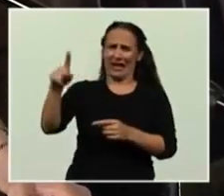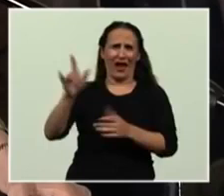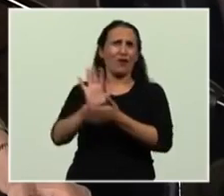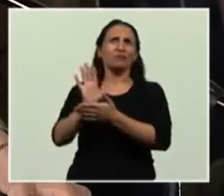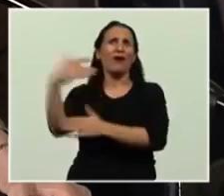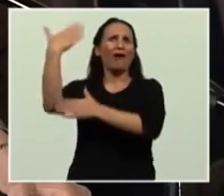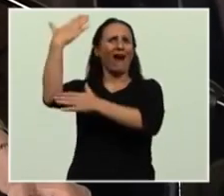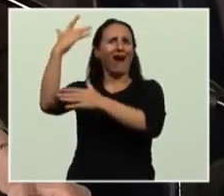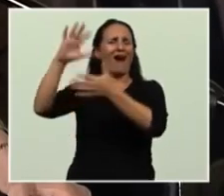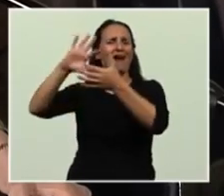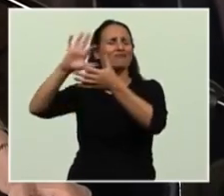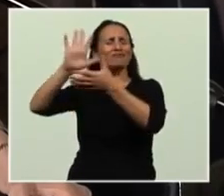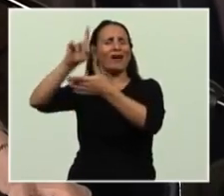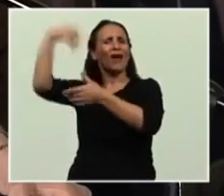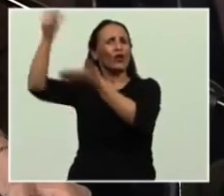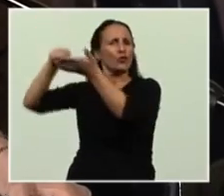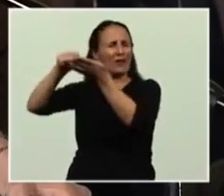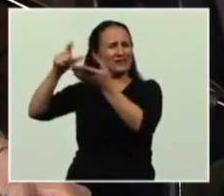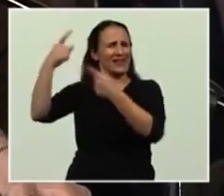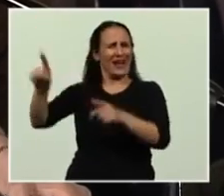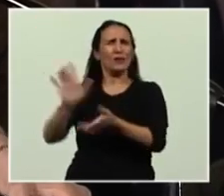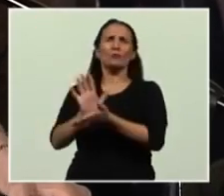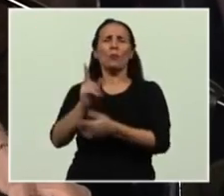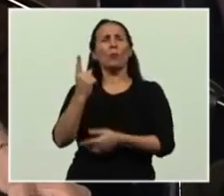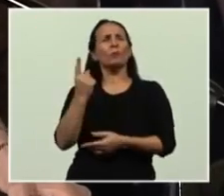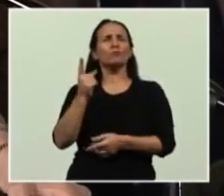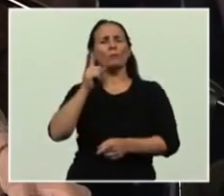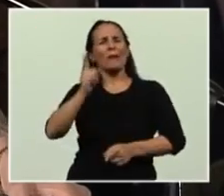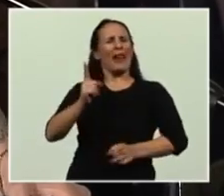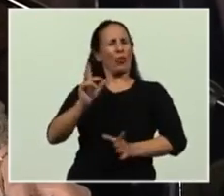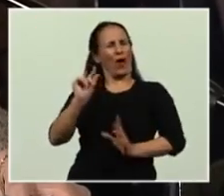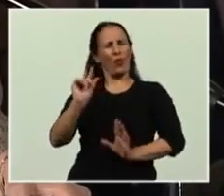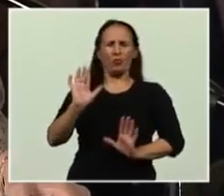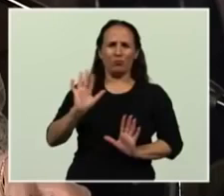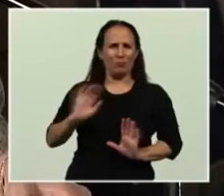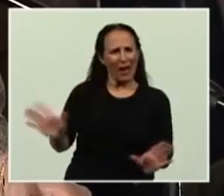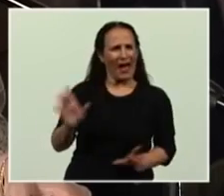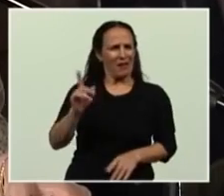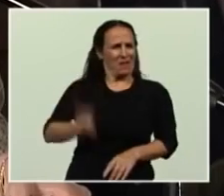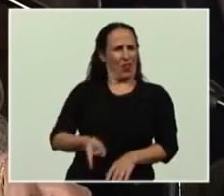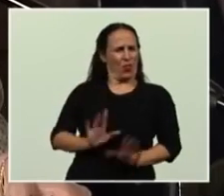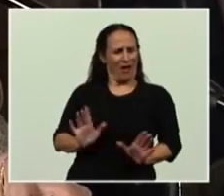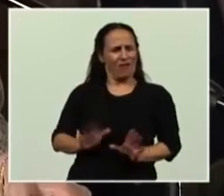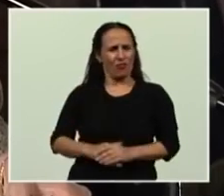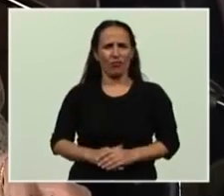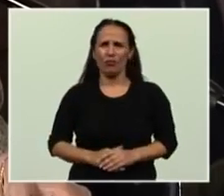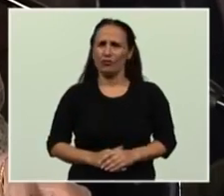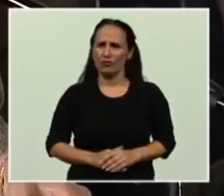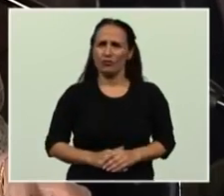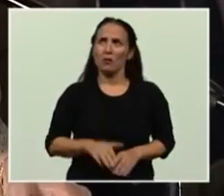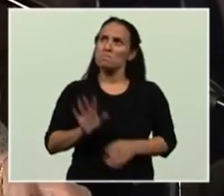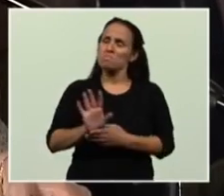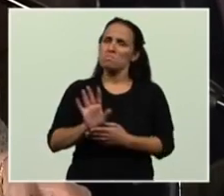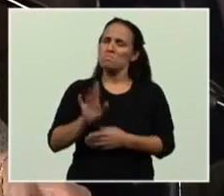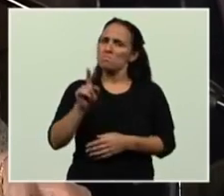internacionales y en forma muy airada, casi maleducadamente le contestó o lo